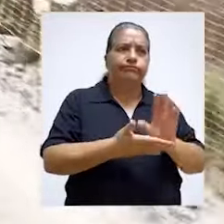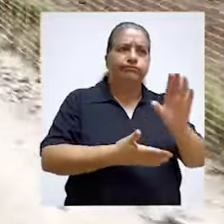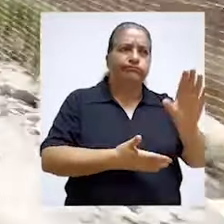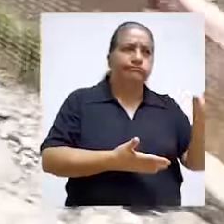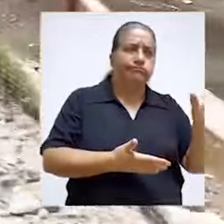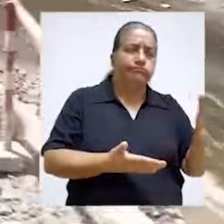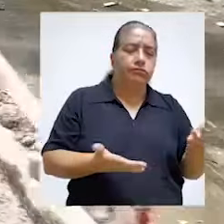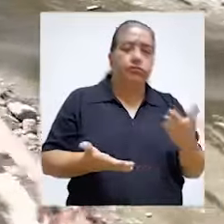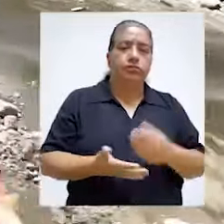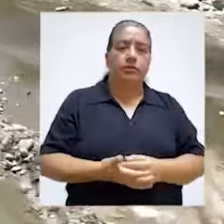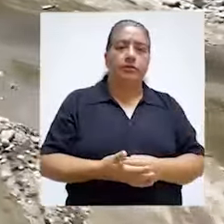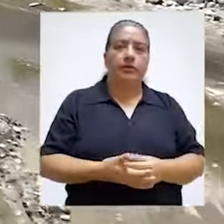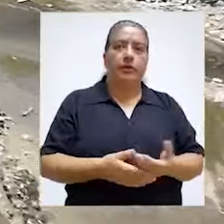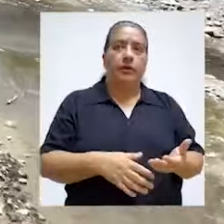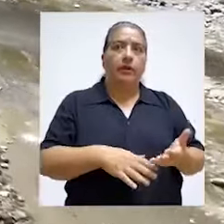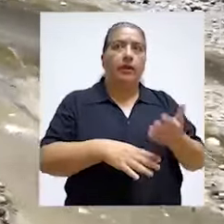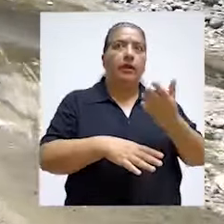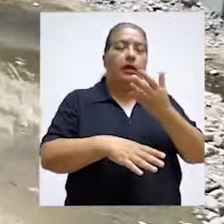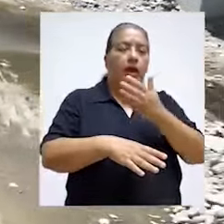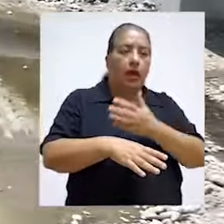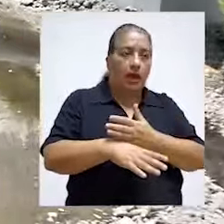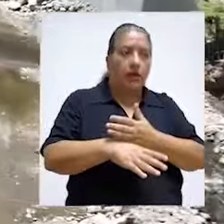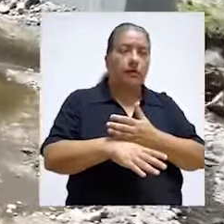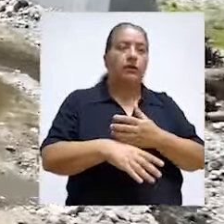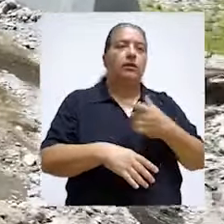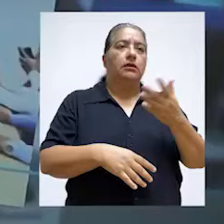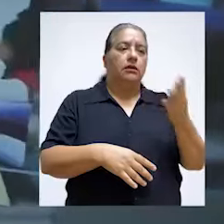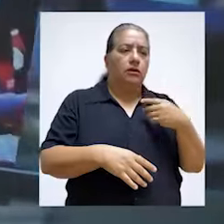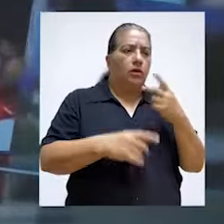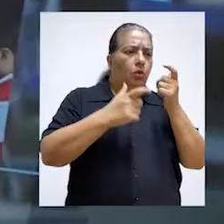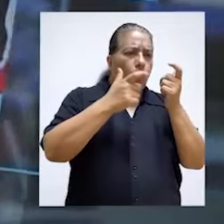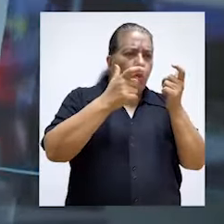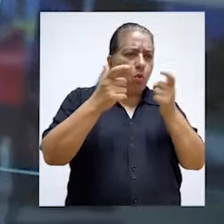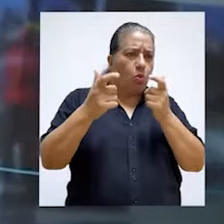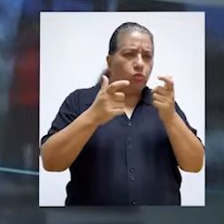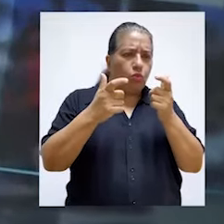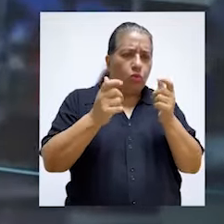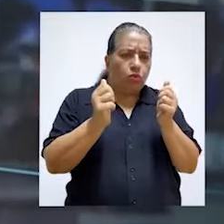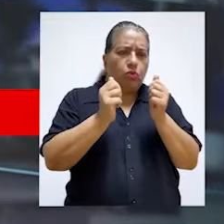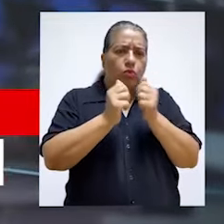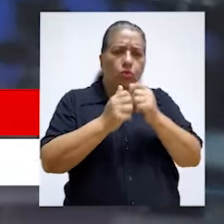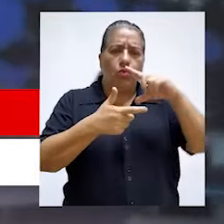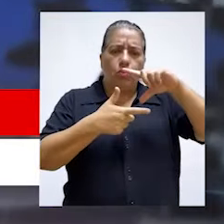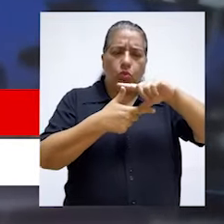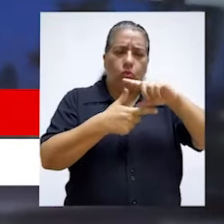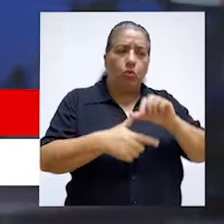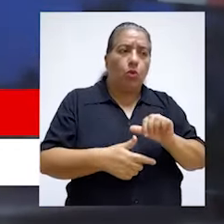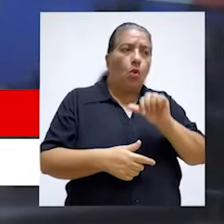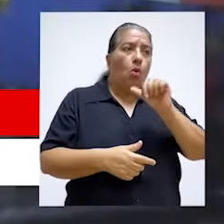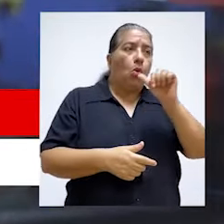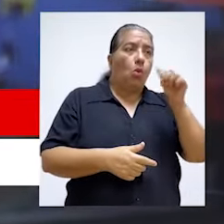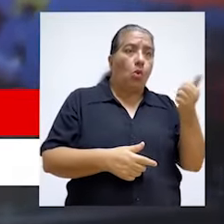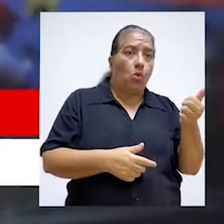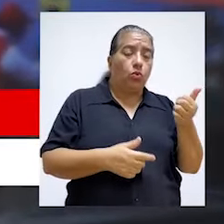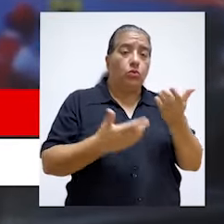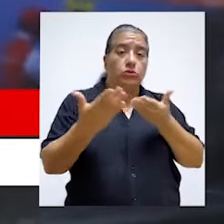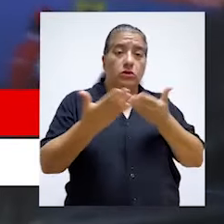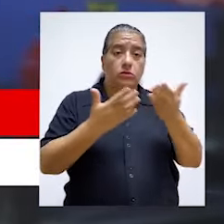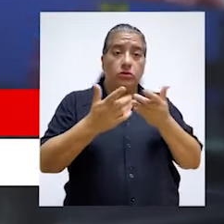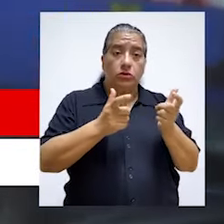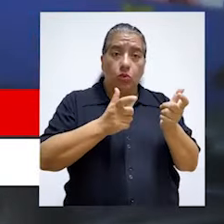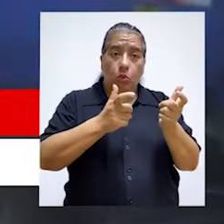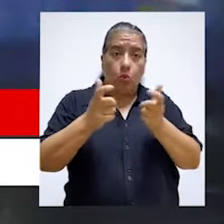cualquier otra modalidad de servicio de control, no han cumplido con mitigar las situaciones adversas advertidas y siguen